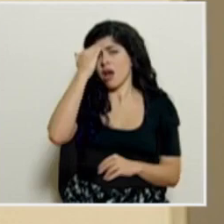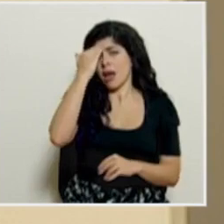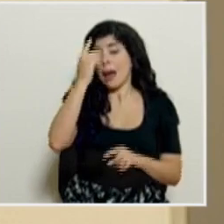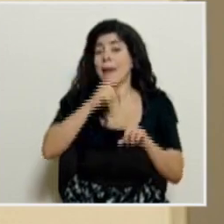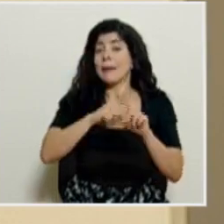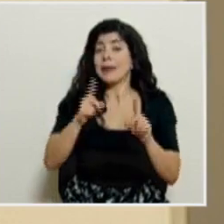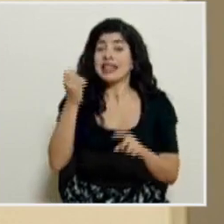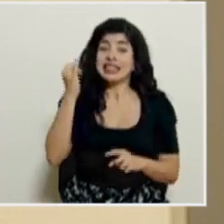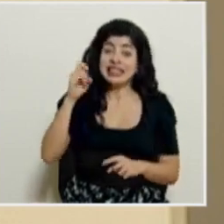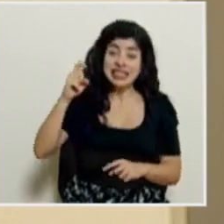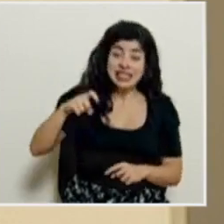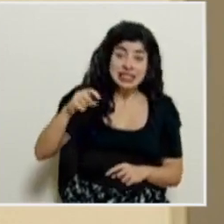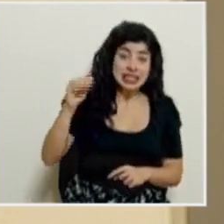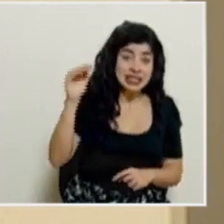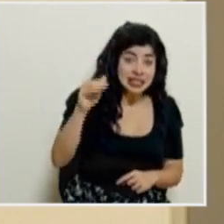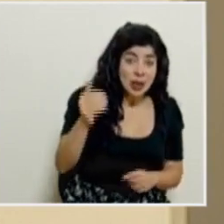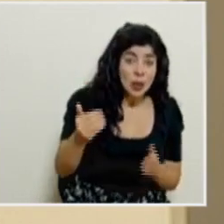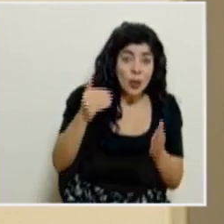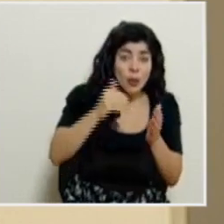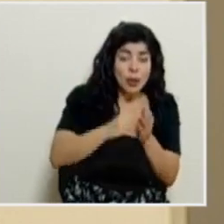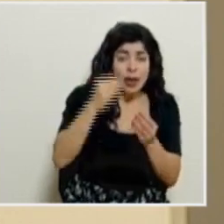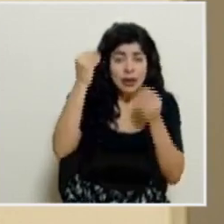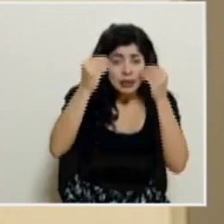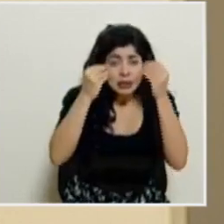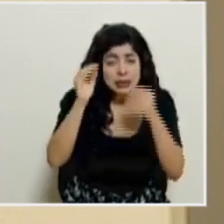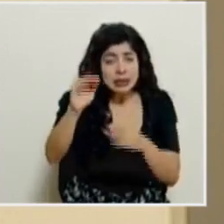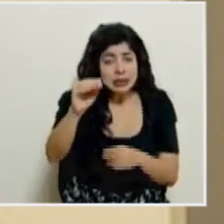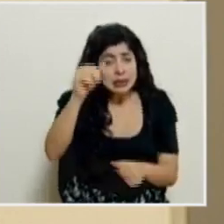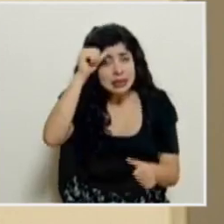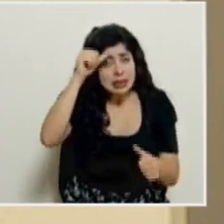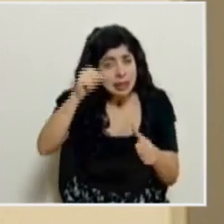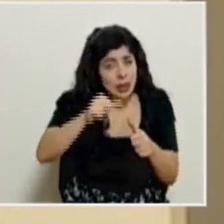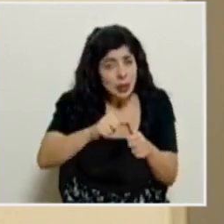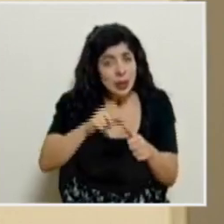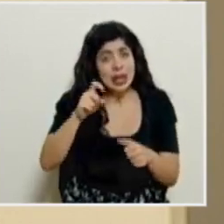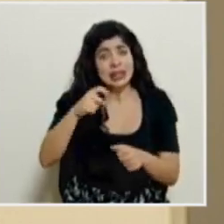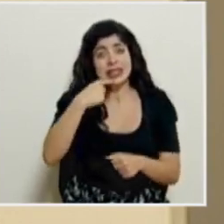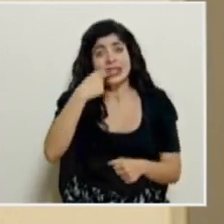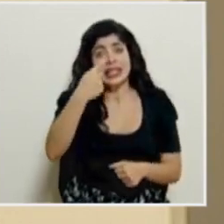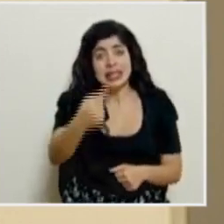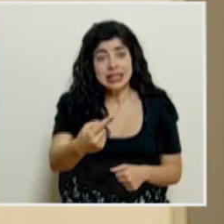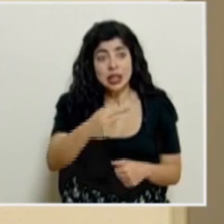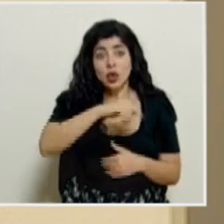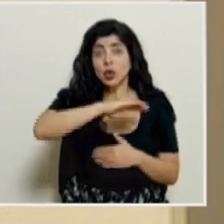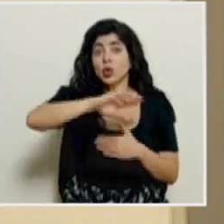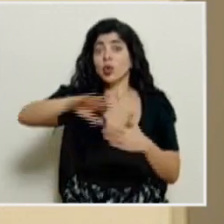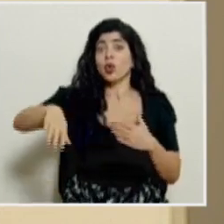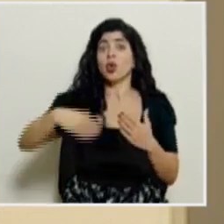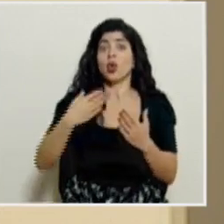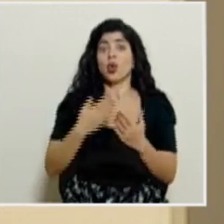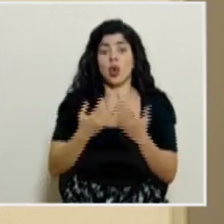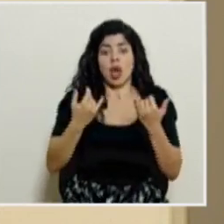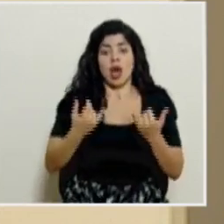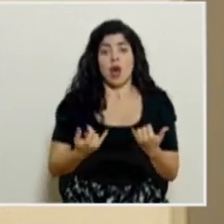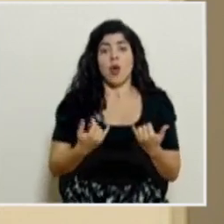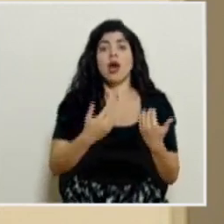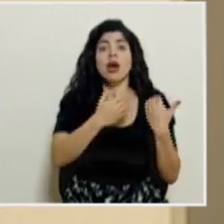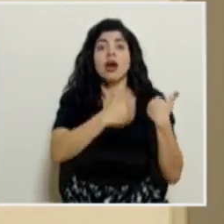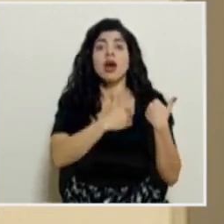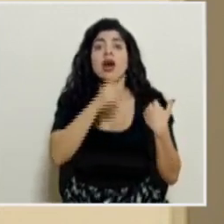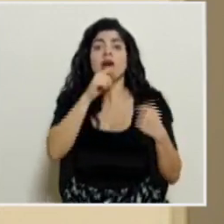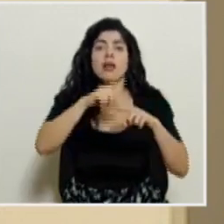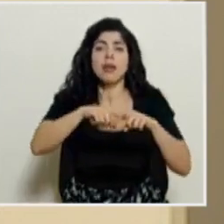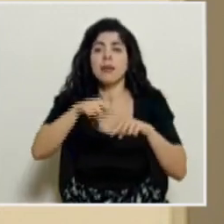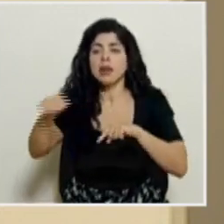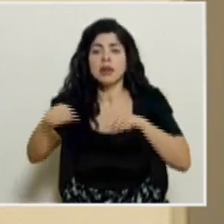hace falta recordar, hace falta reflexionar, hace falta decir que estamos en realidad todos, en las manos de todos y todas,